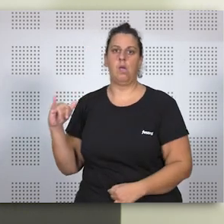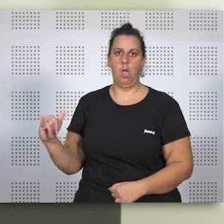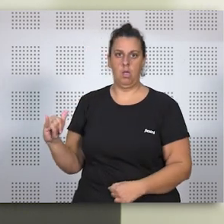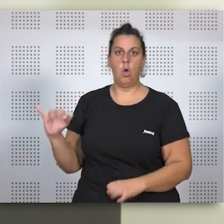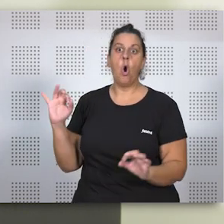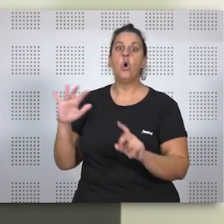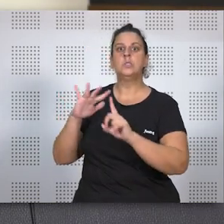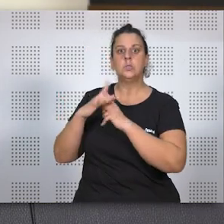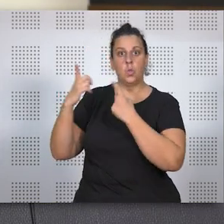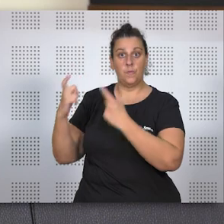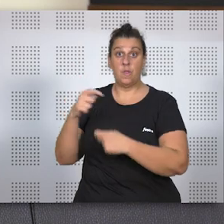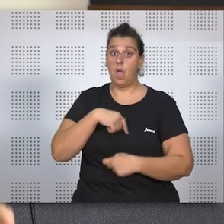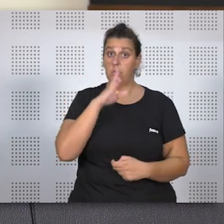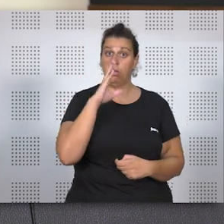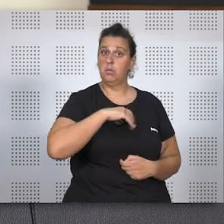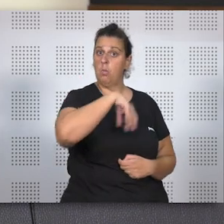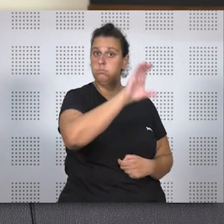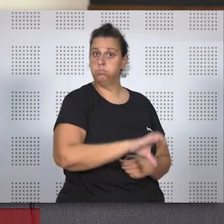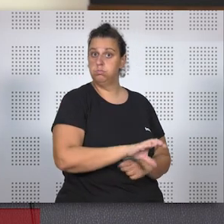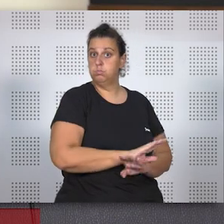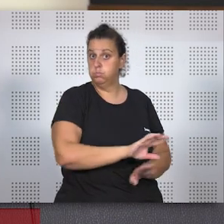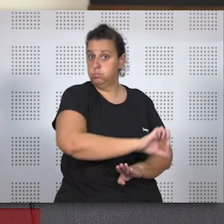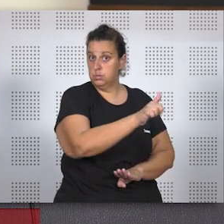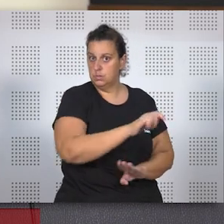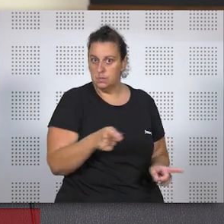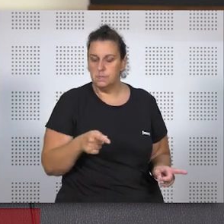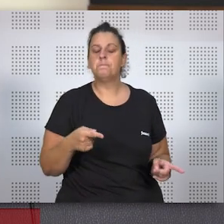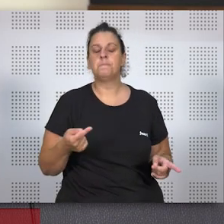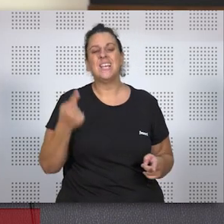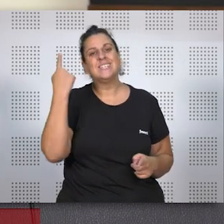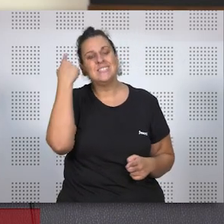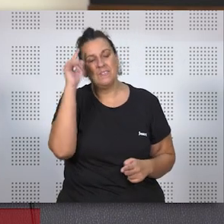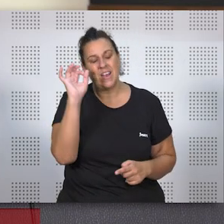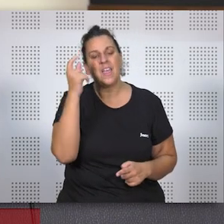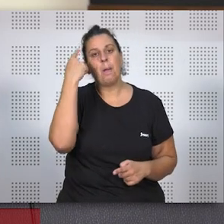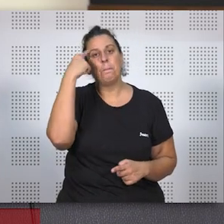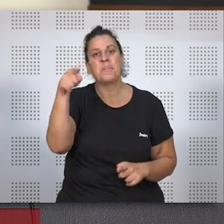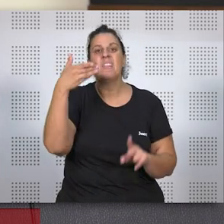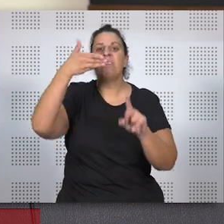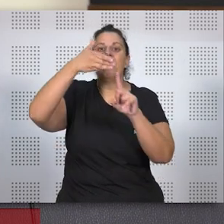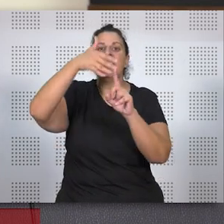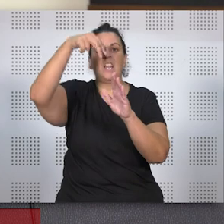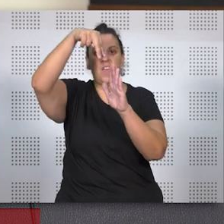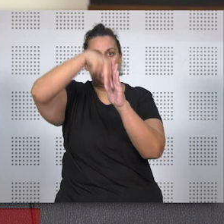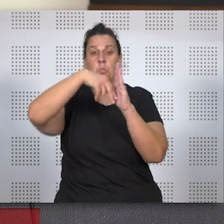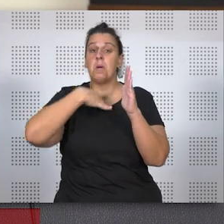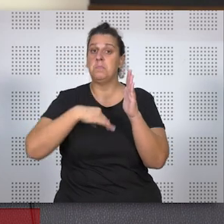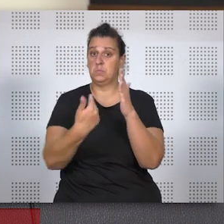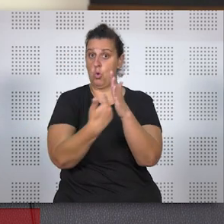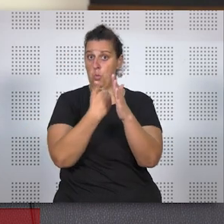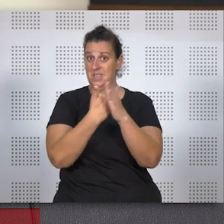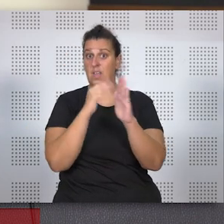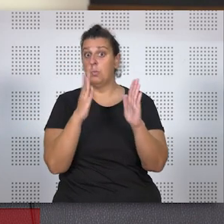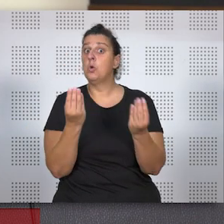estado de necesidad. Pues efectivamente, ya sabemos que la finalidad de la norma era lo que nos acabas de comentar, pero muchas veces la